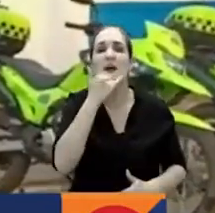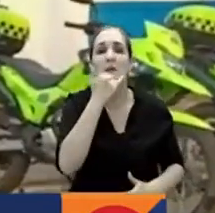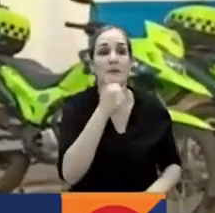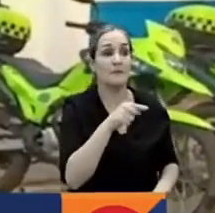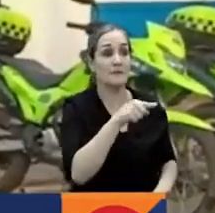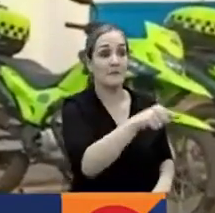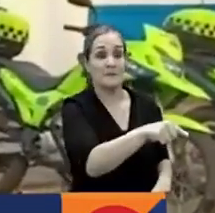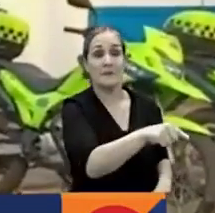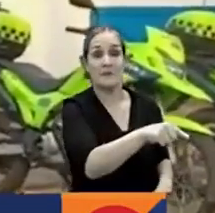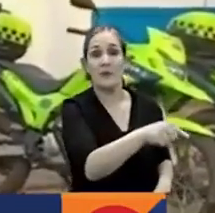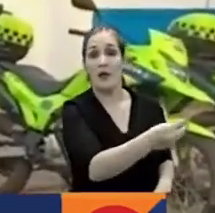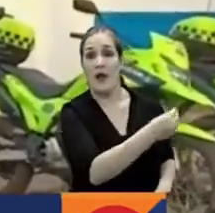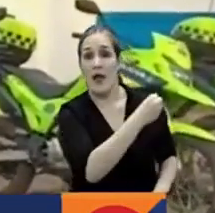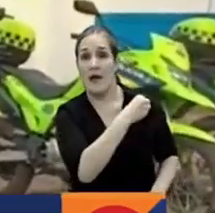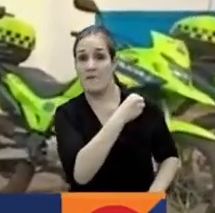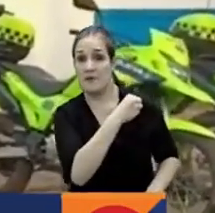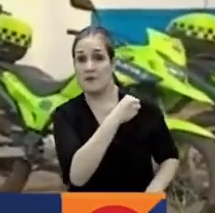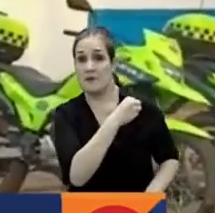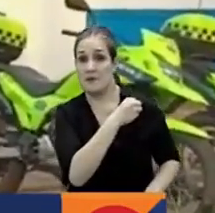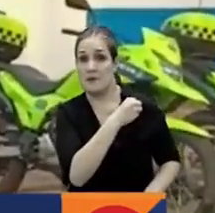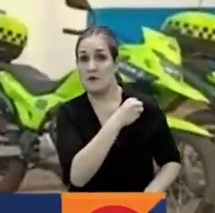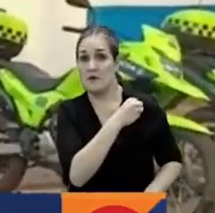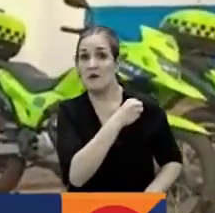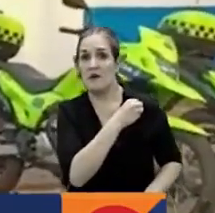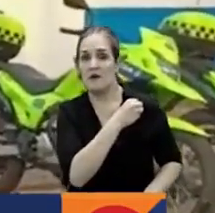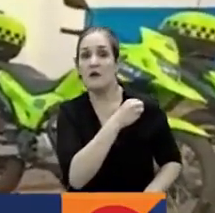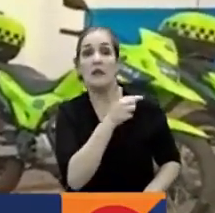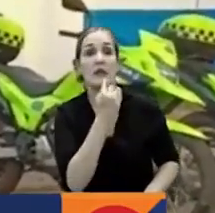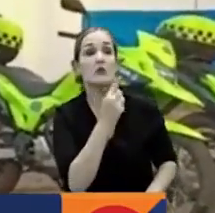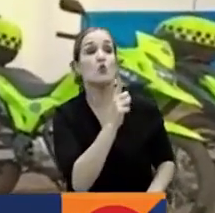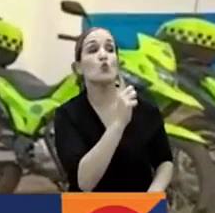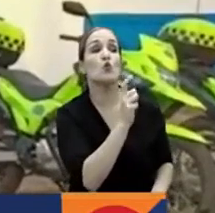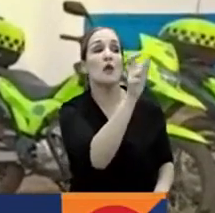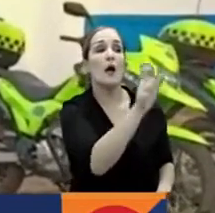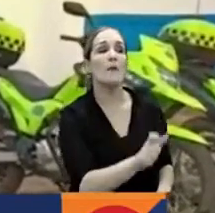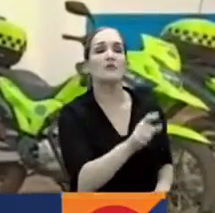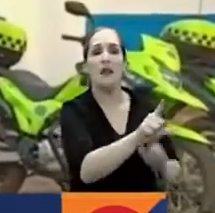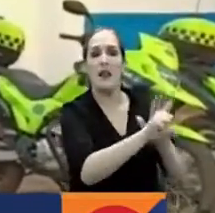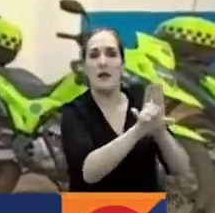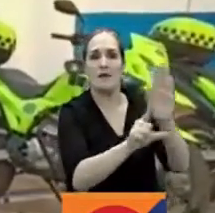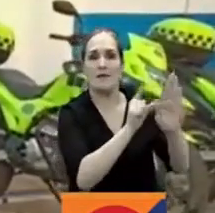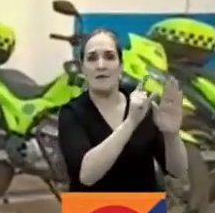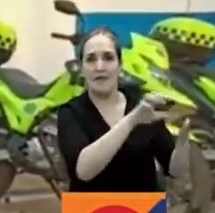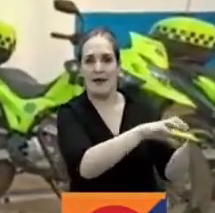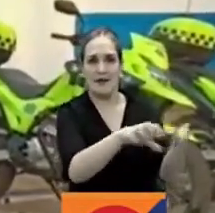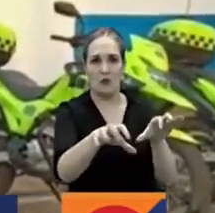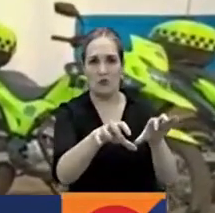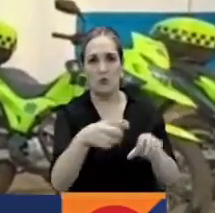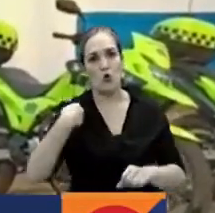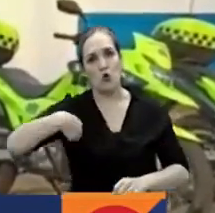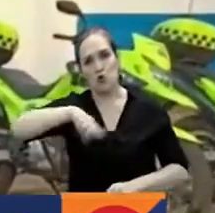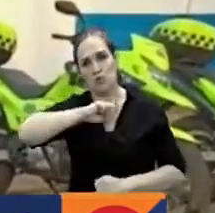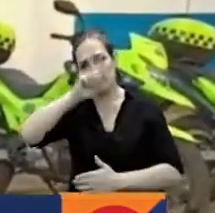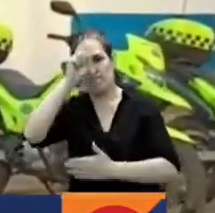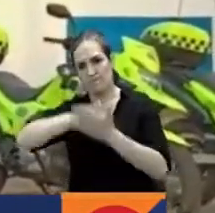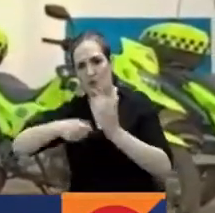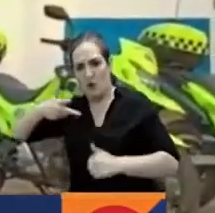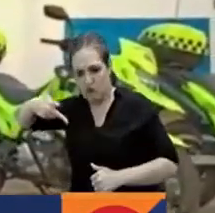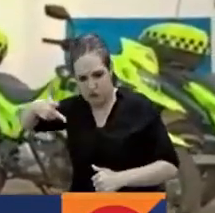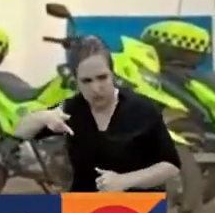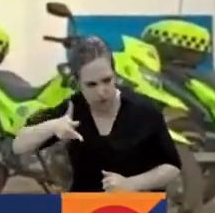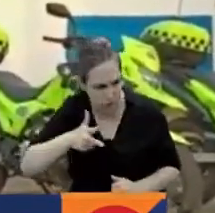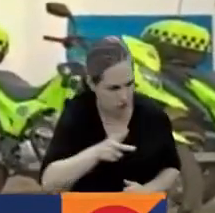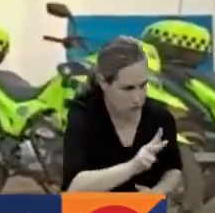ciudadanos que al parecer una persona había cometido unos hechos ilícitos anteriormente. Es así que el cuadrante llega al sitio